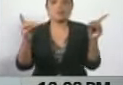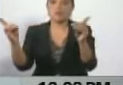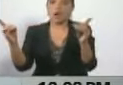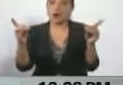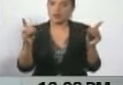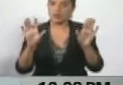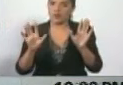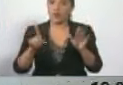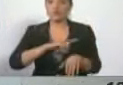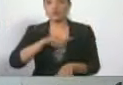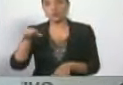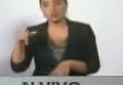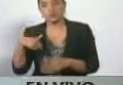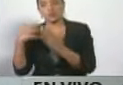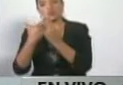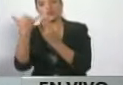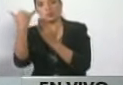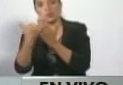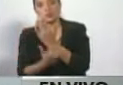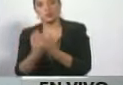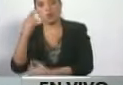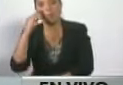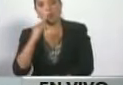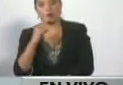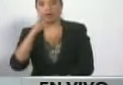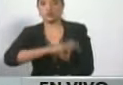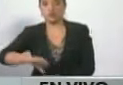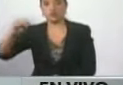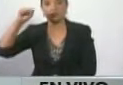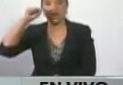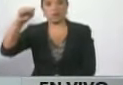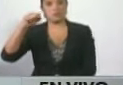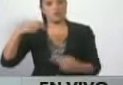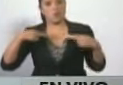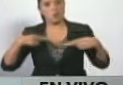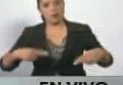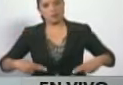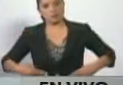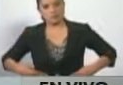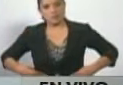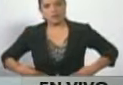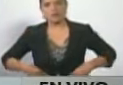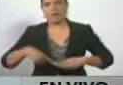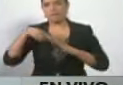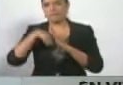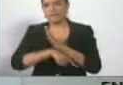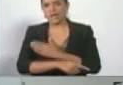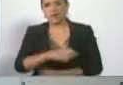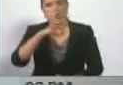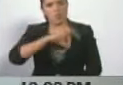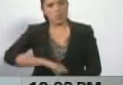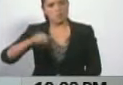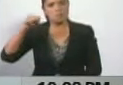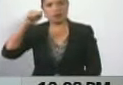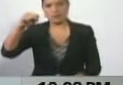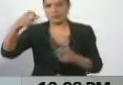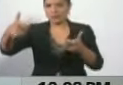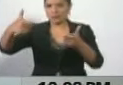Nosotros con nuestro proyecto bolivariano, socialista, humanista, profundamente humanista, chavista,